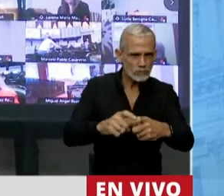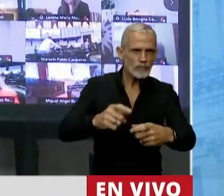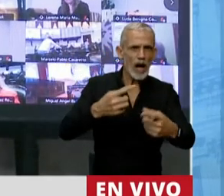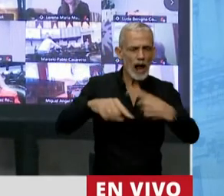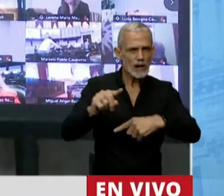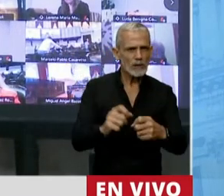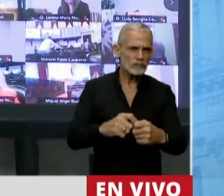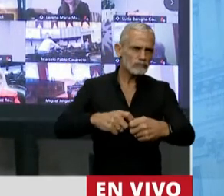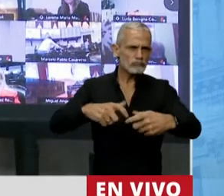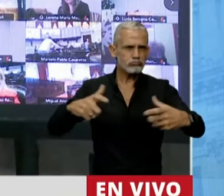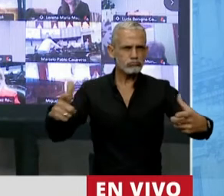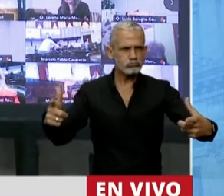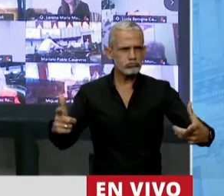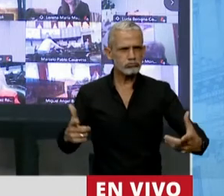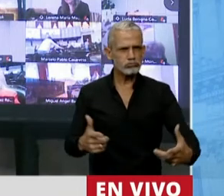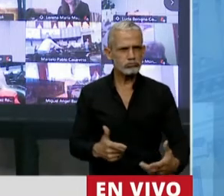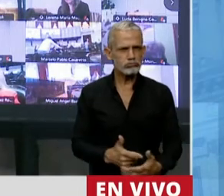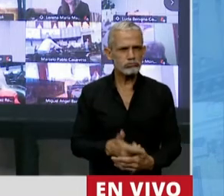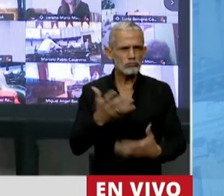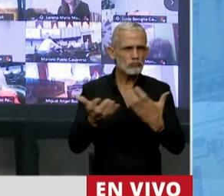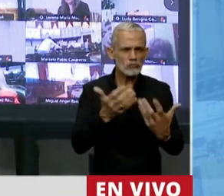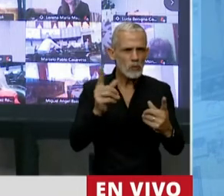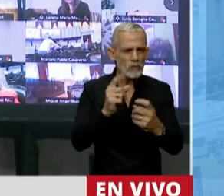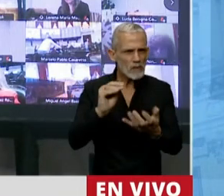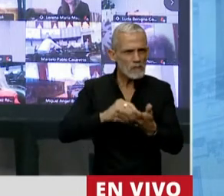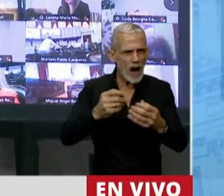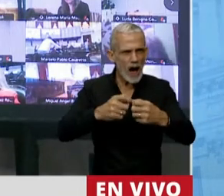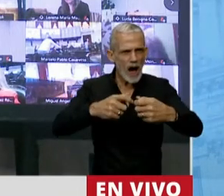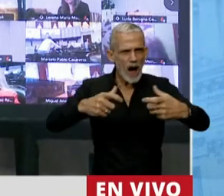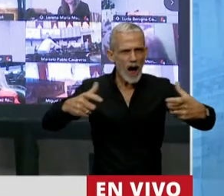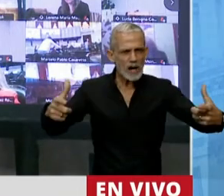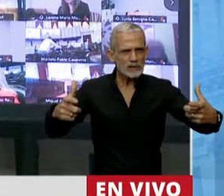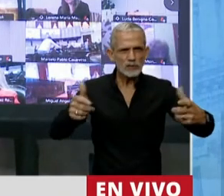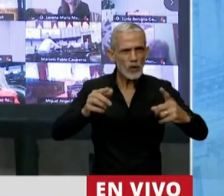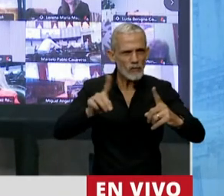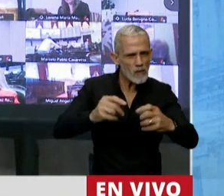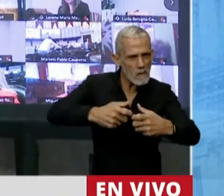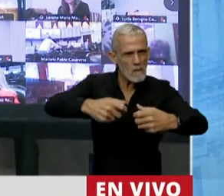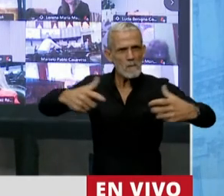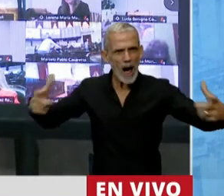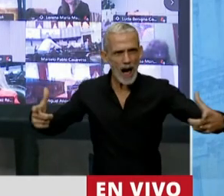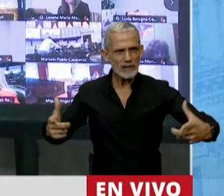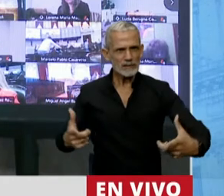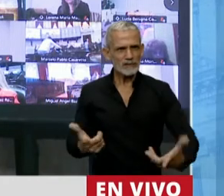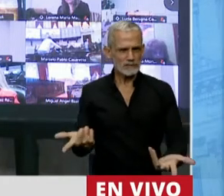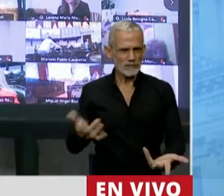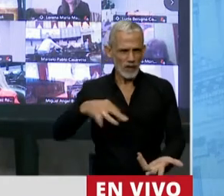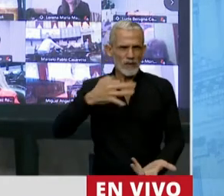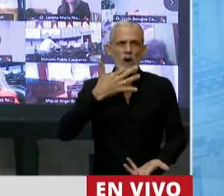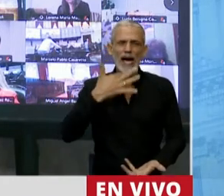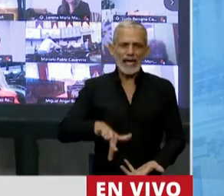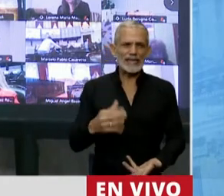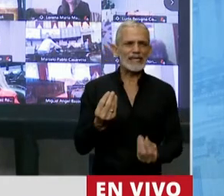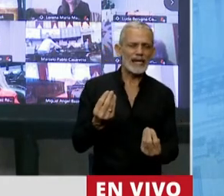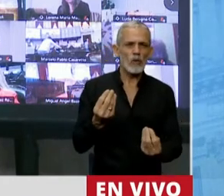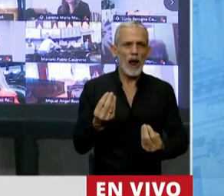parezca, Presidente, tiende a aumentar. Es decir, que si no entendemos que de lo que